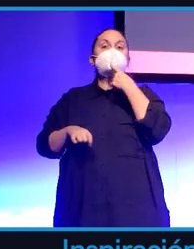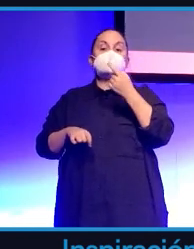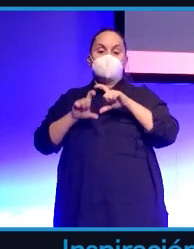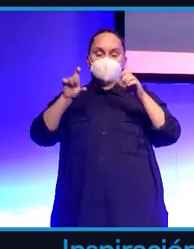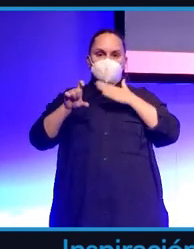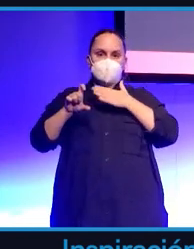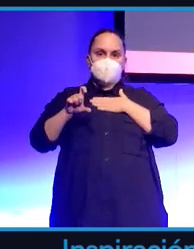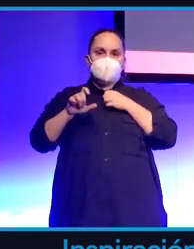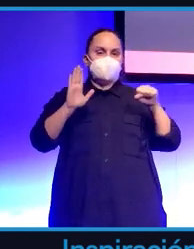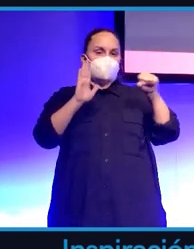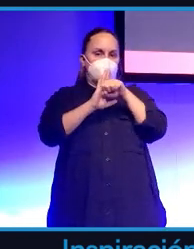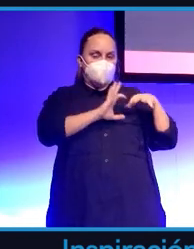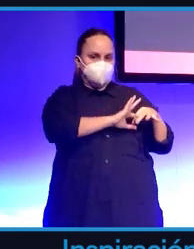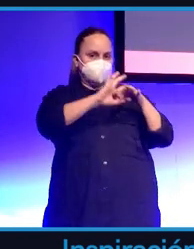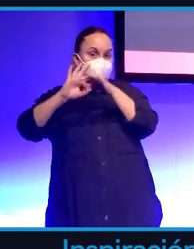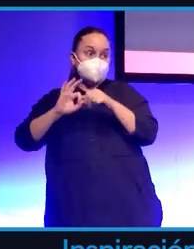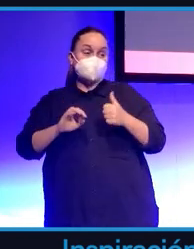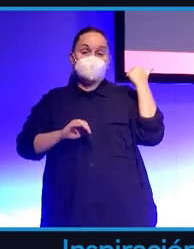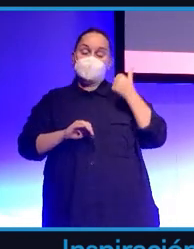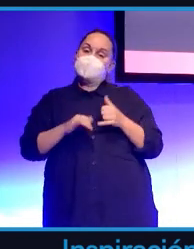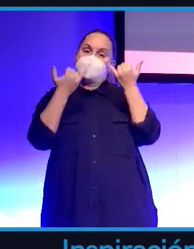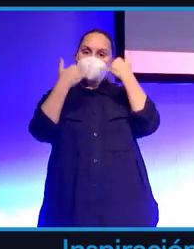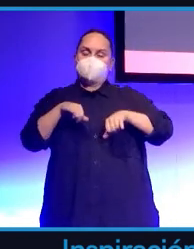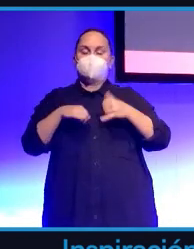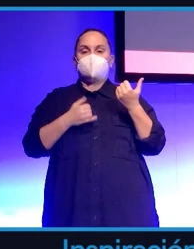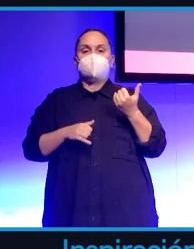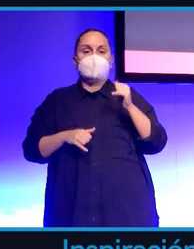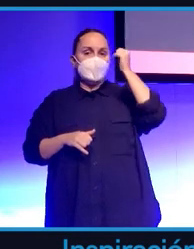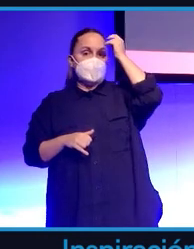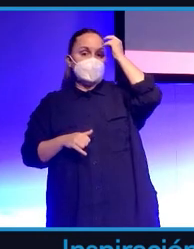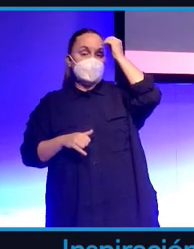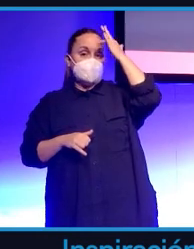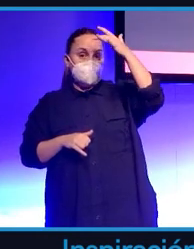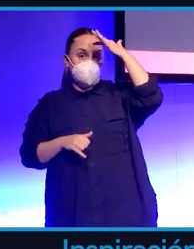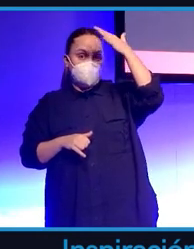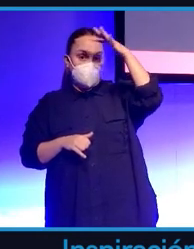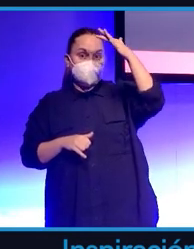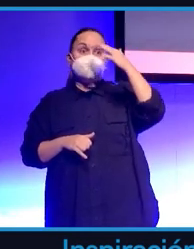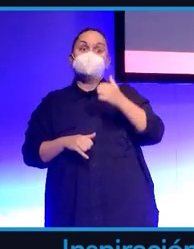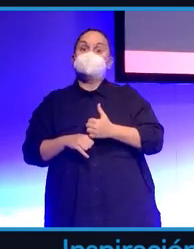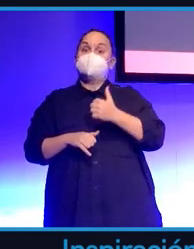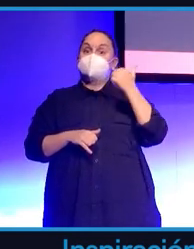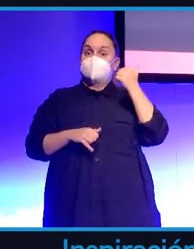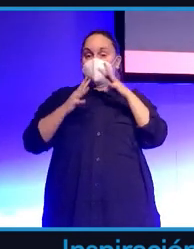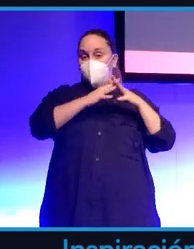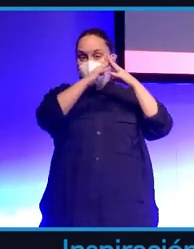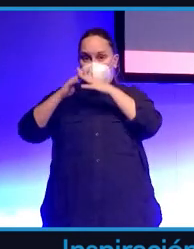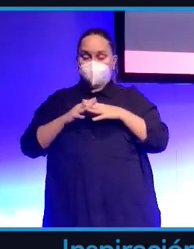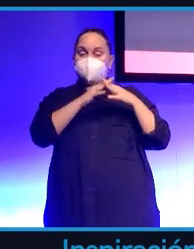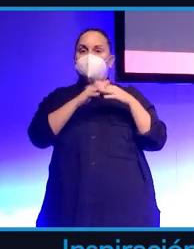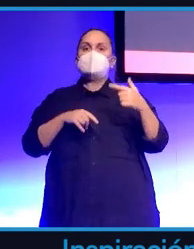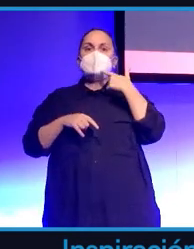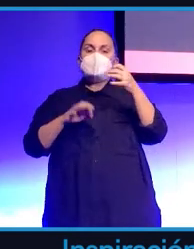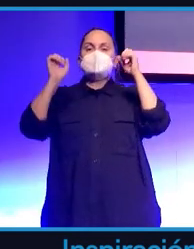marcas y en el evento de California que veis ahí pues nos destacaron como una de las empresas que están construyendo este nuevo metaverso para grandes